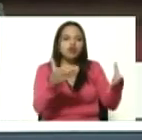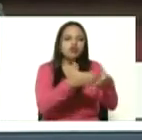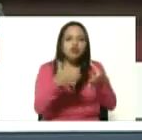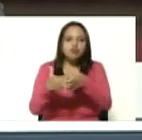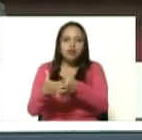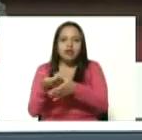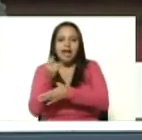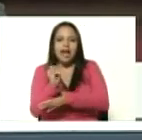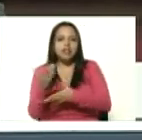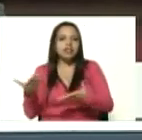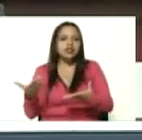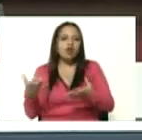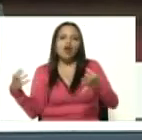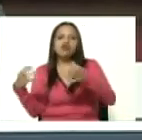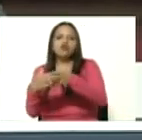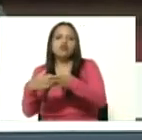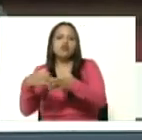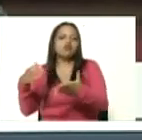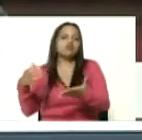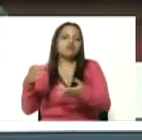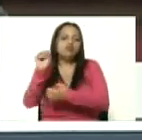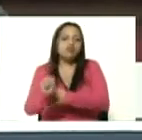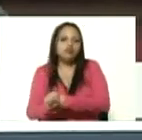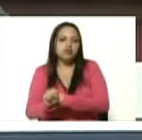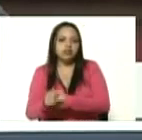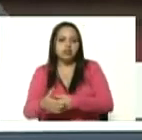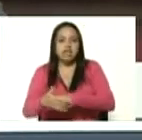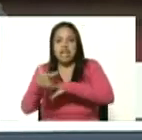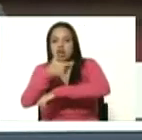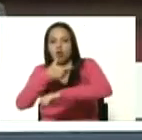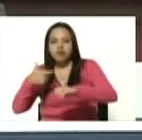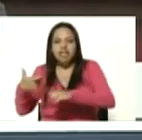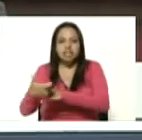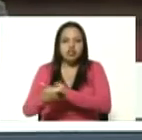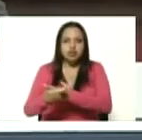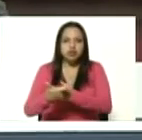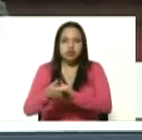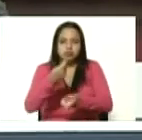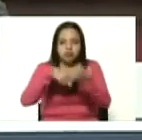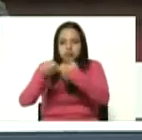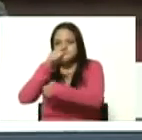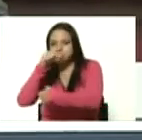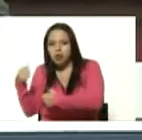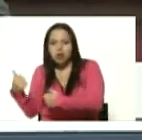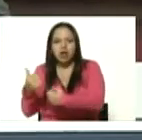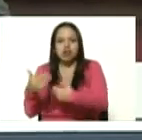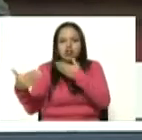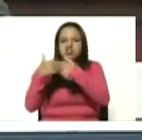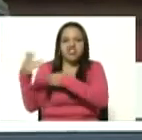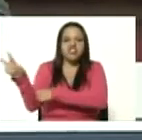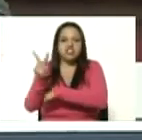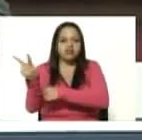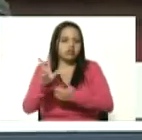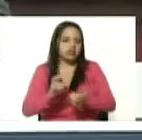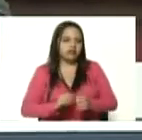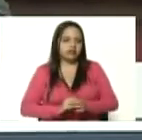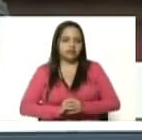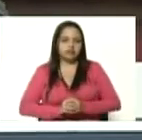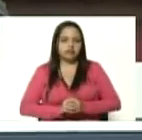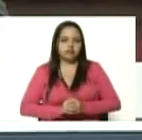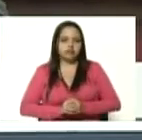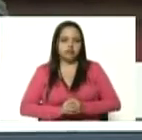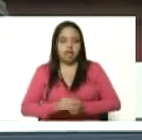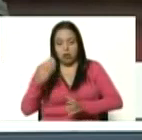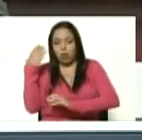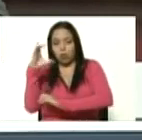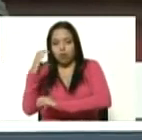por el comando sur y por el gobierno terrorista y narcotraficante de Colombia contra Venezuela para que vean la